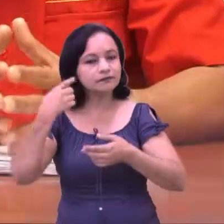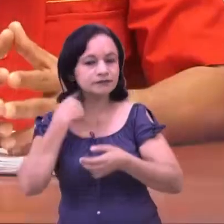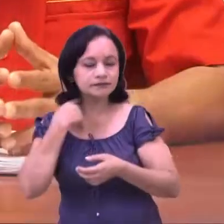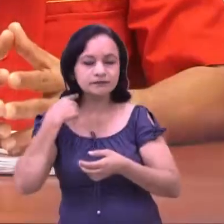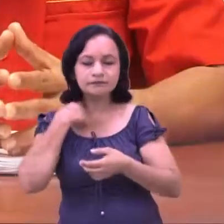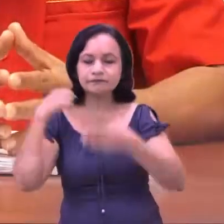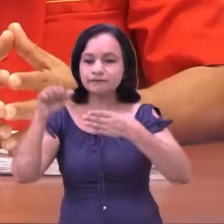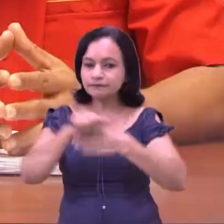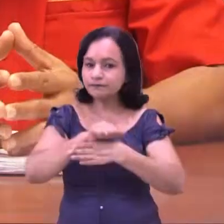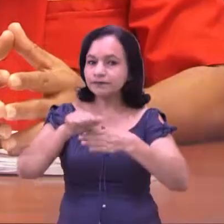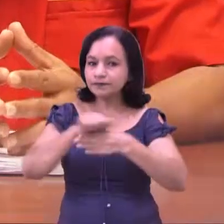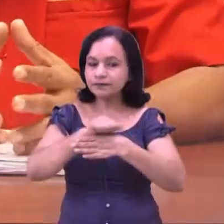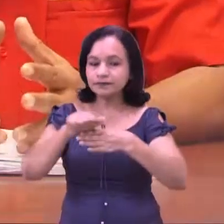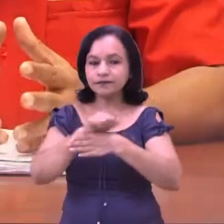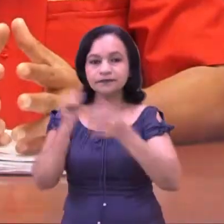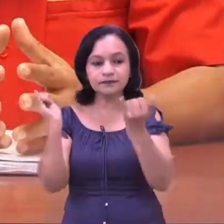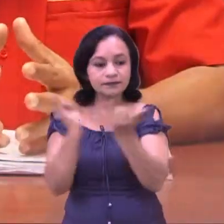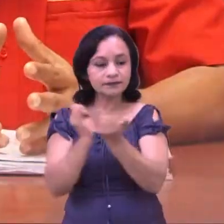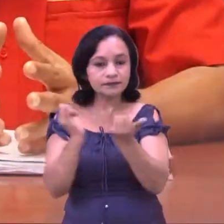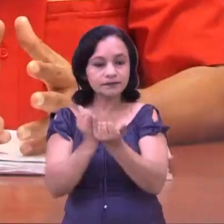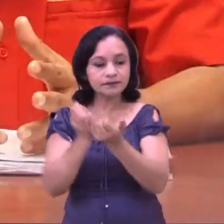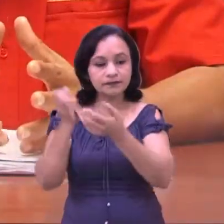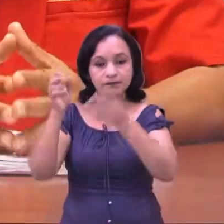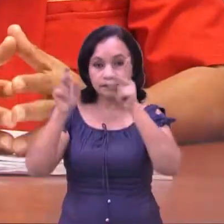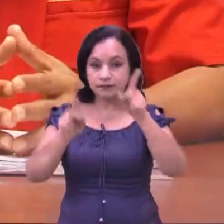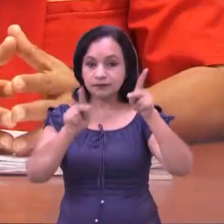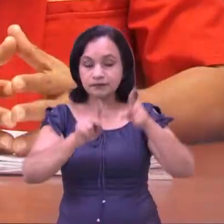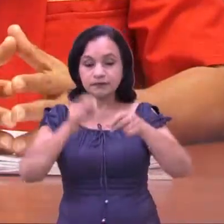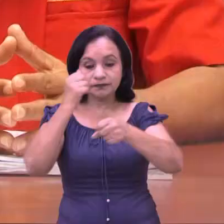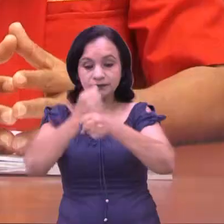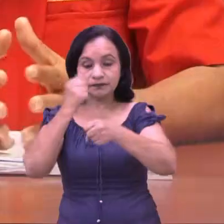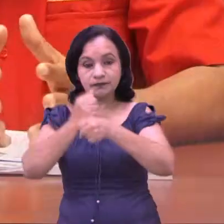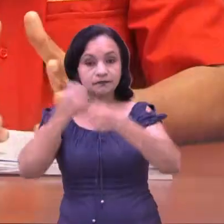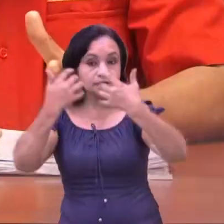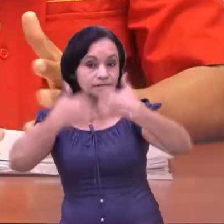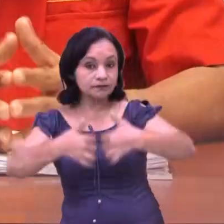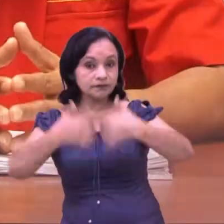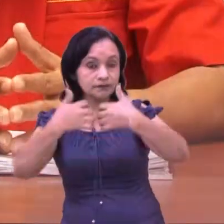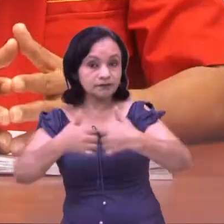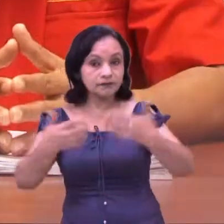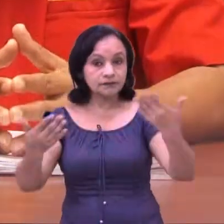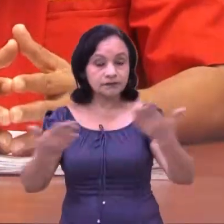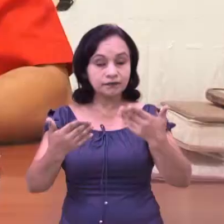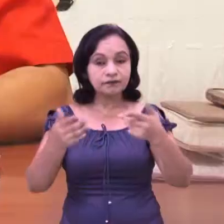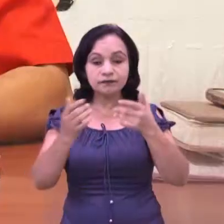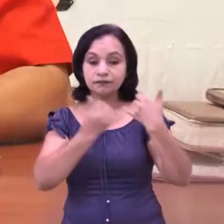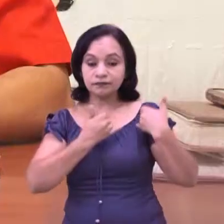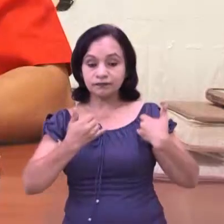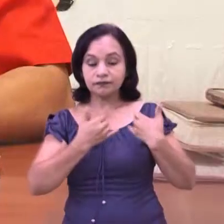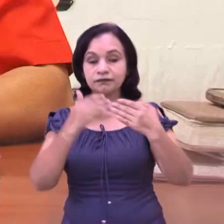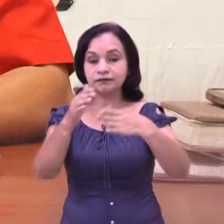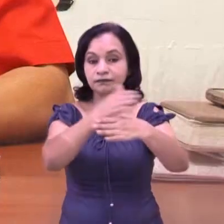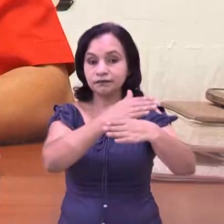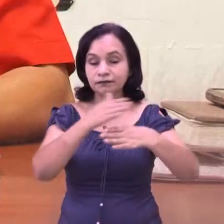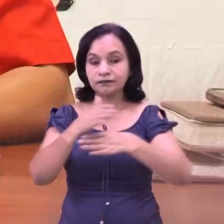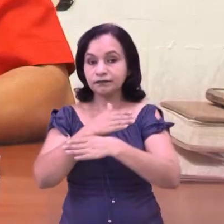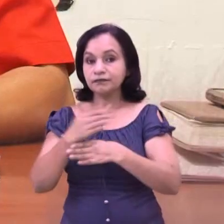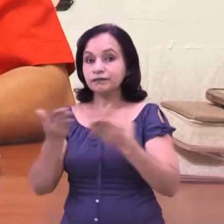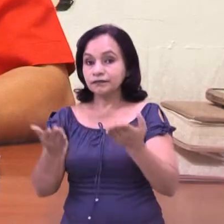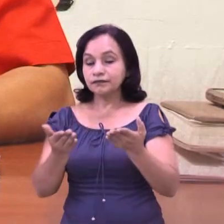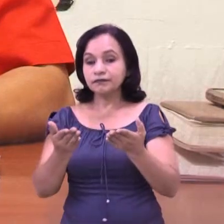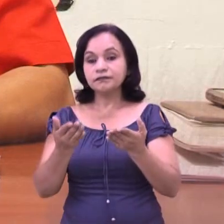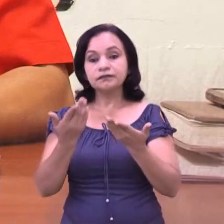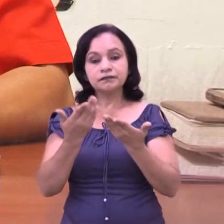Preparamos también trabajadores de la empresa o instituciones, principalmente en primeros